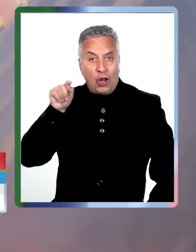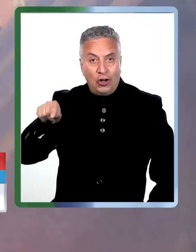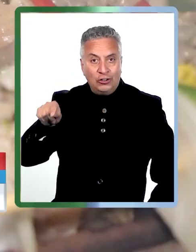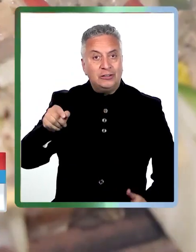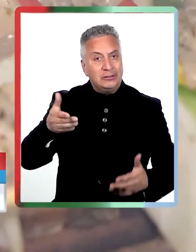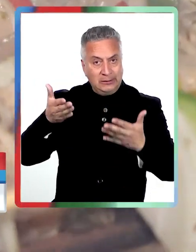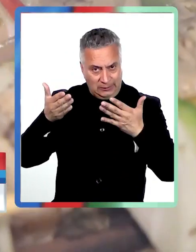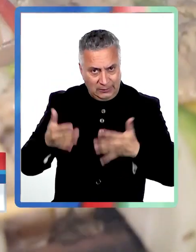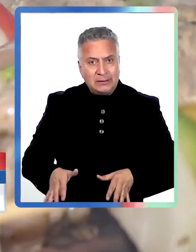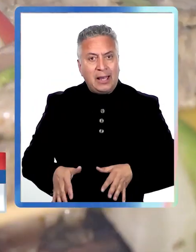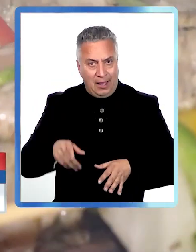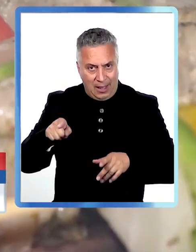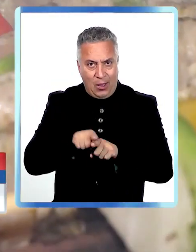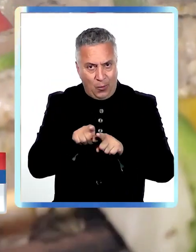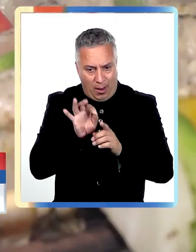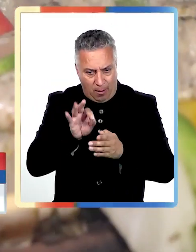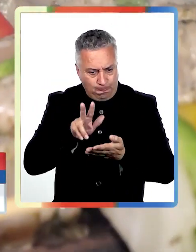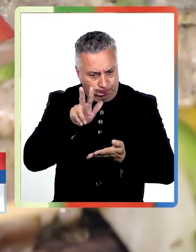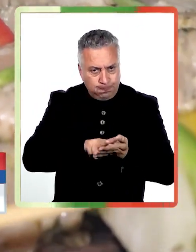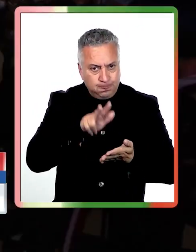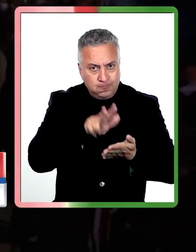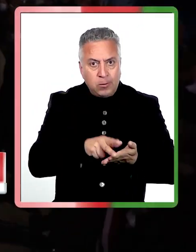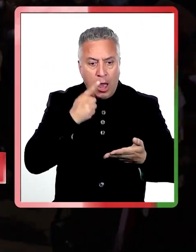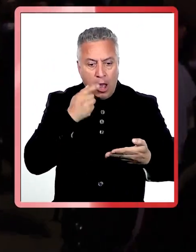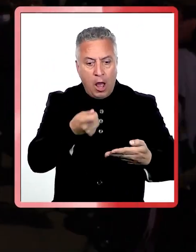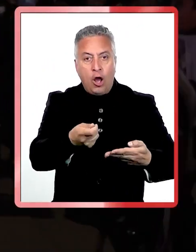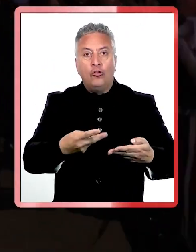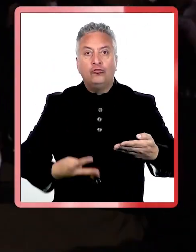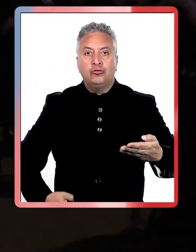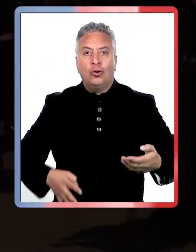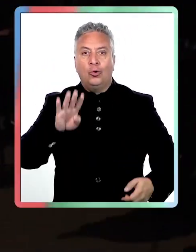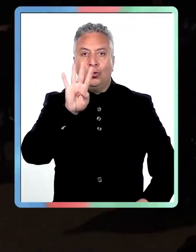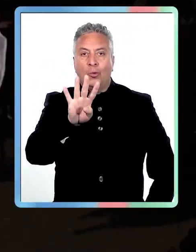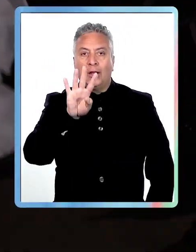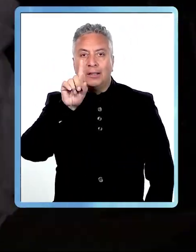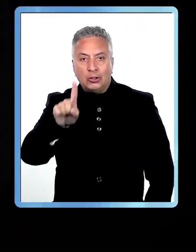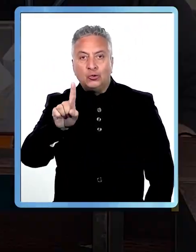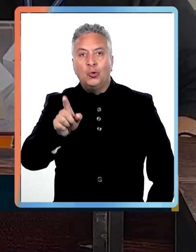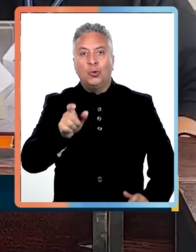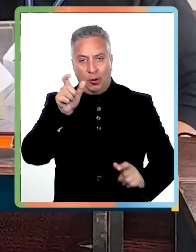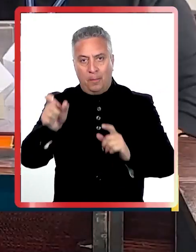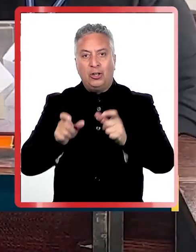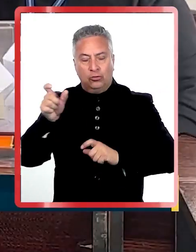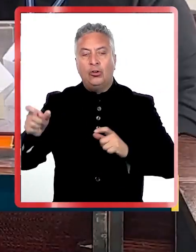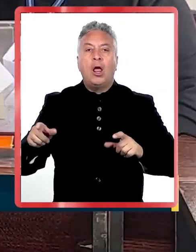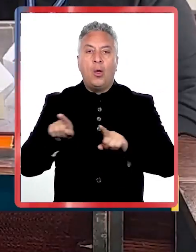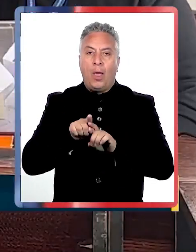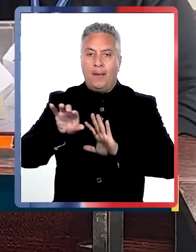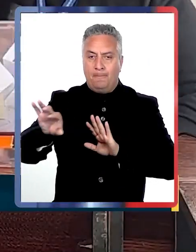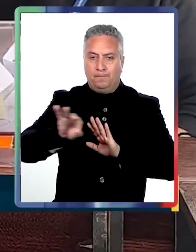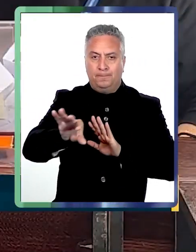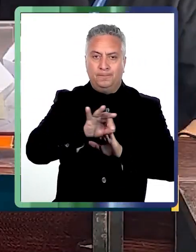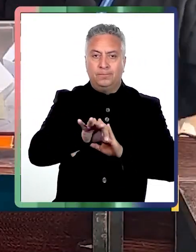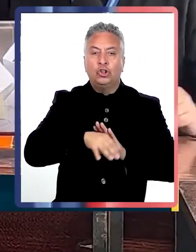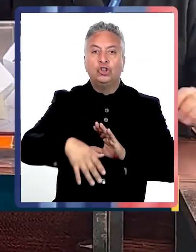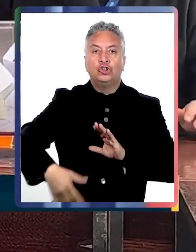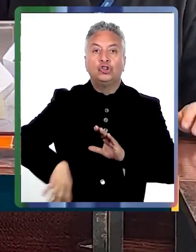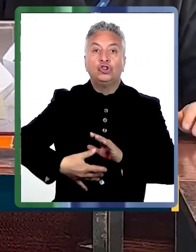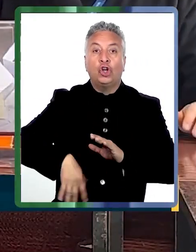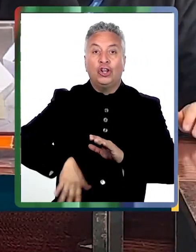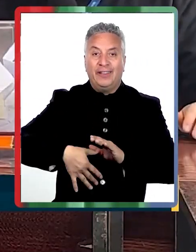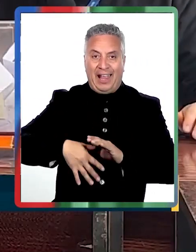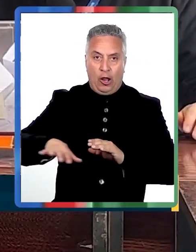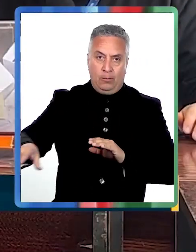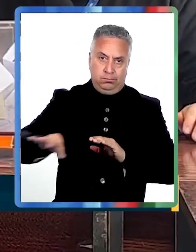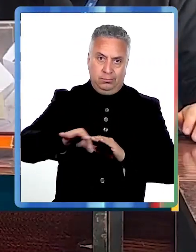etapa de formalización, tras conocerse el listado de los 41 beneficiados que fueron seleccionados a través de un sorteo público